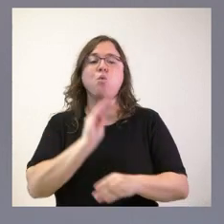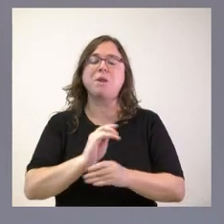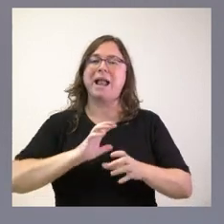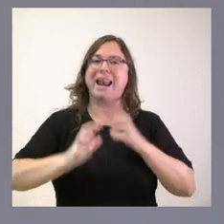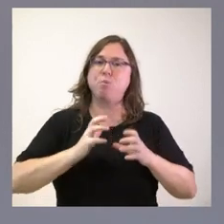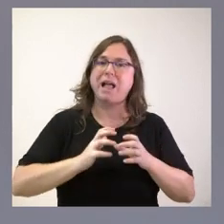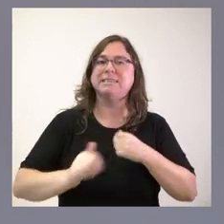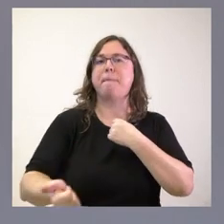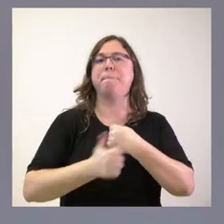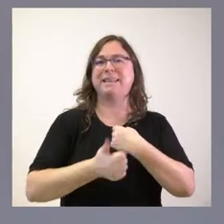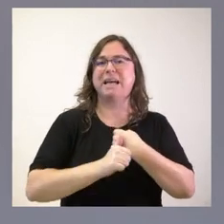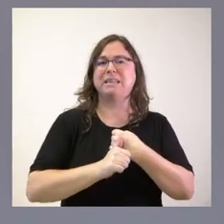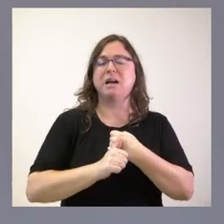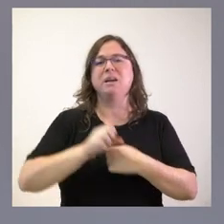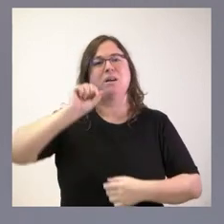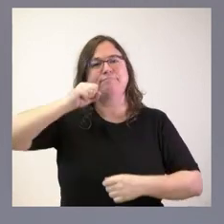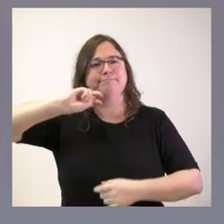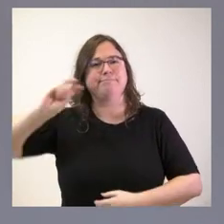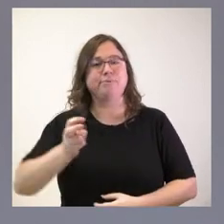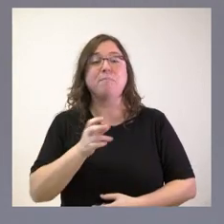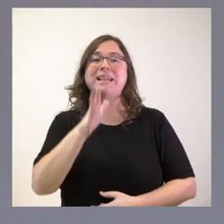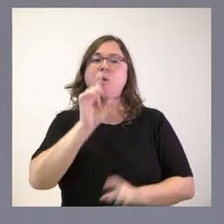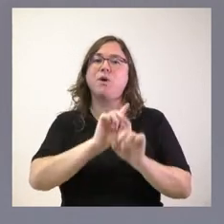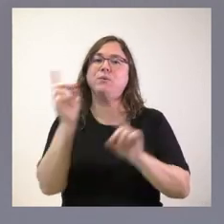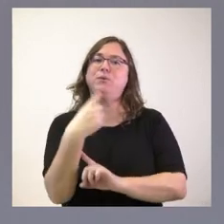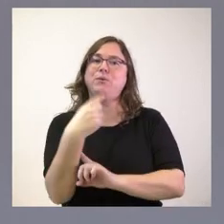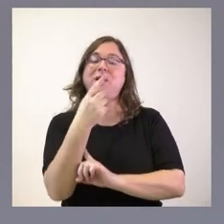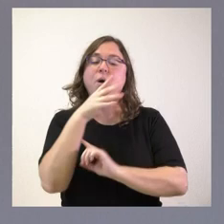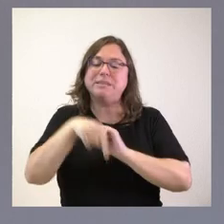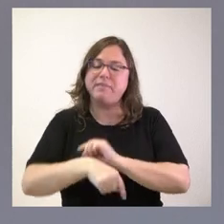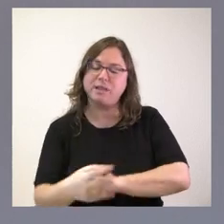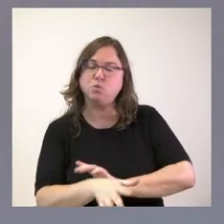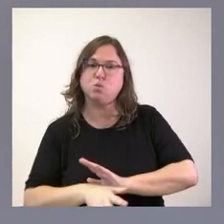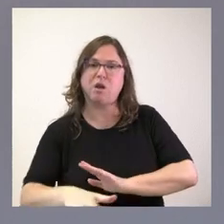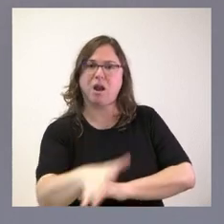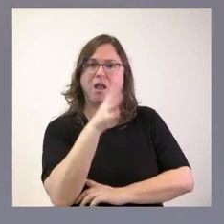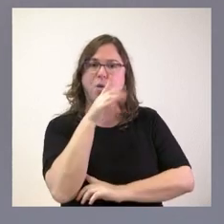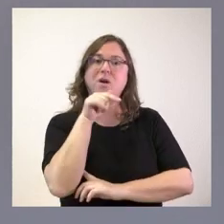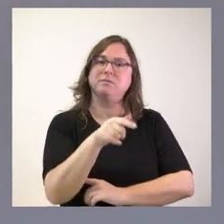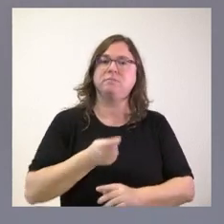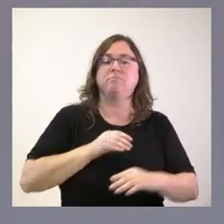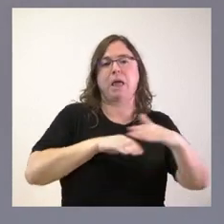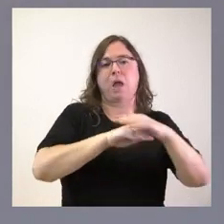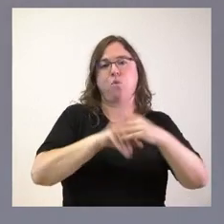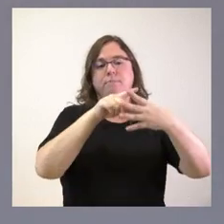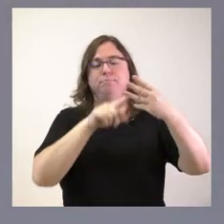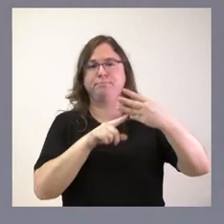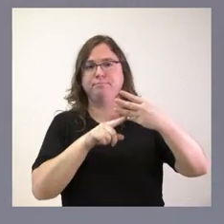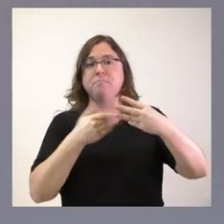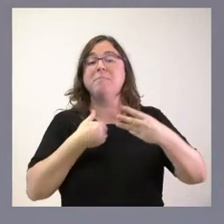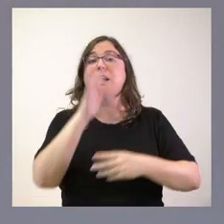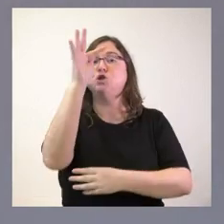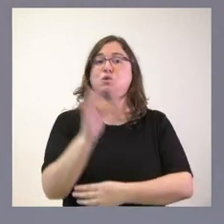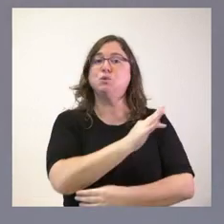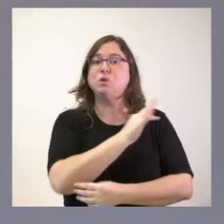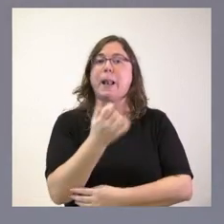patata, otros hortícolas y regadíos de aguas subterráneas. Estas son las ayudas otorgadas para un total